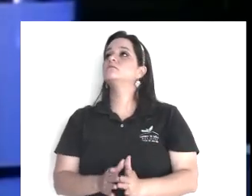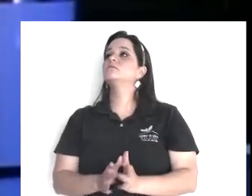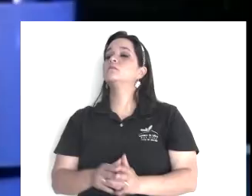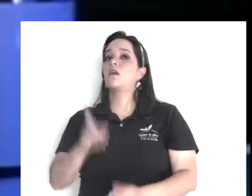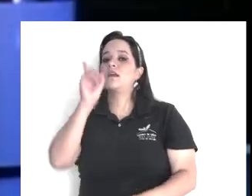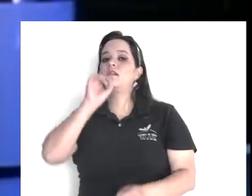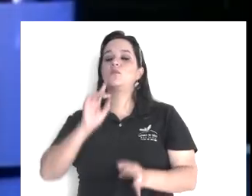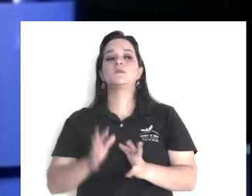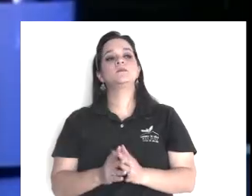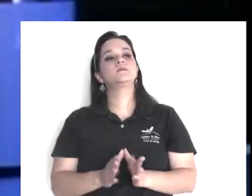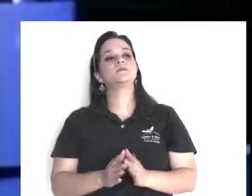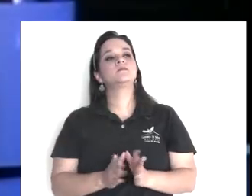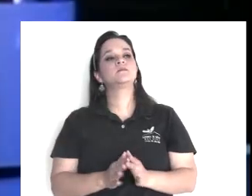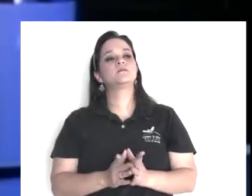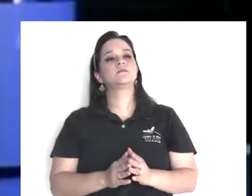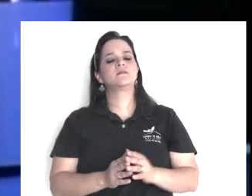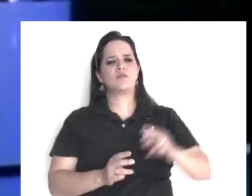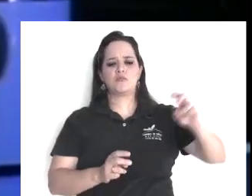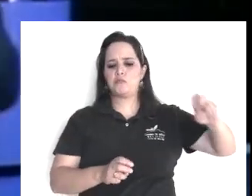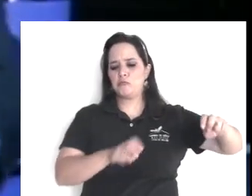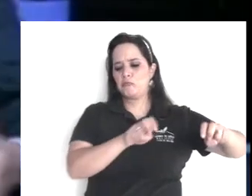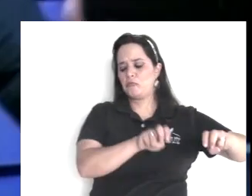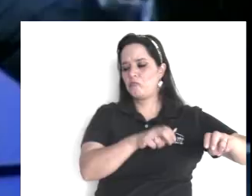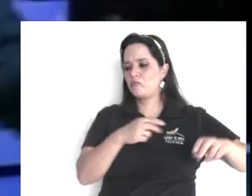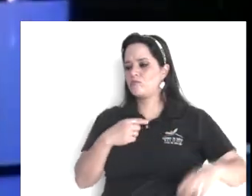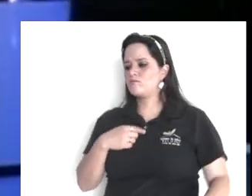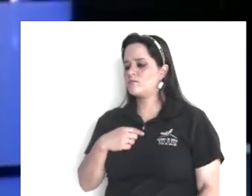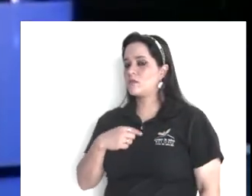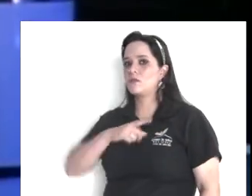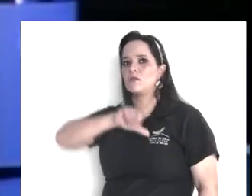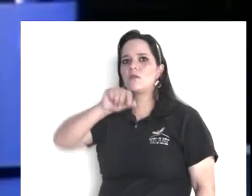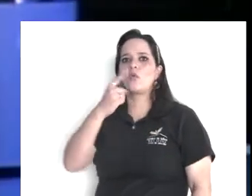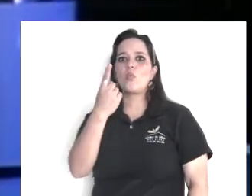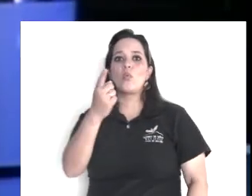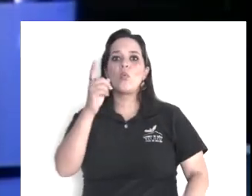minutos, y de pronto entra, un hermano de la congregación,